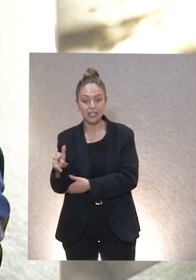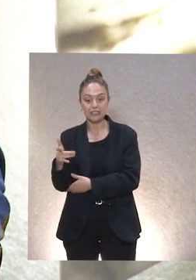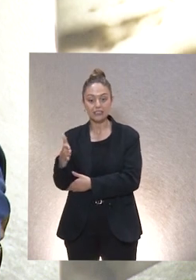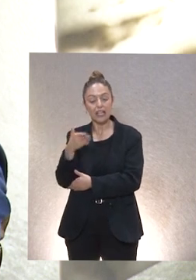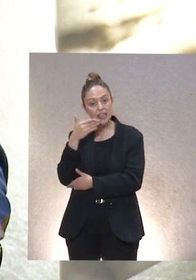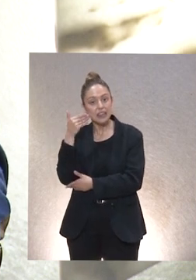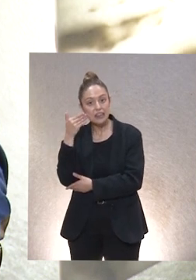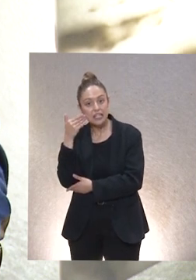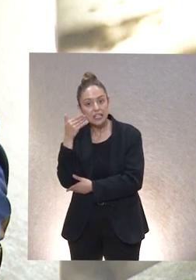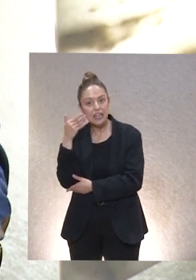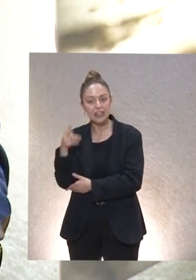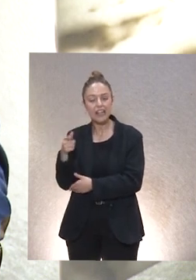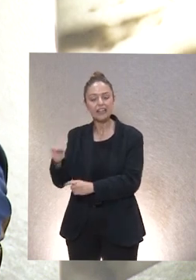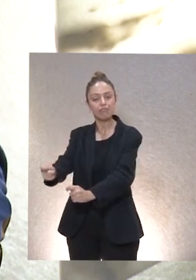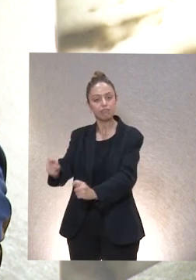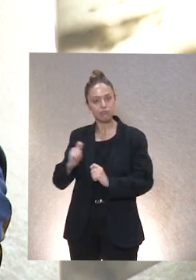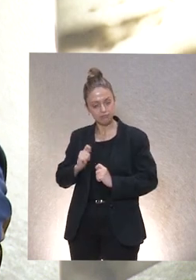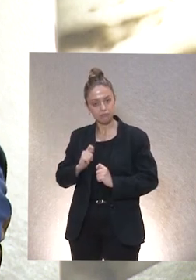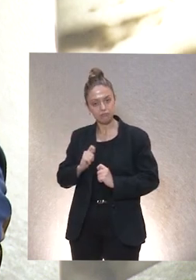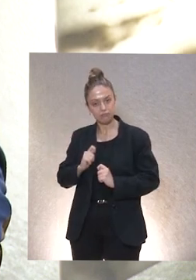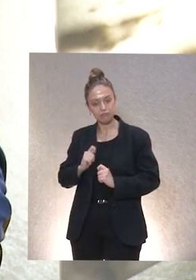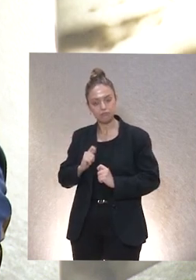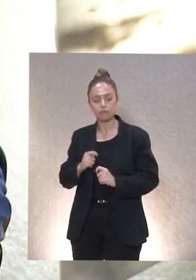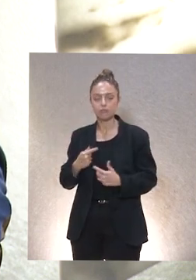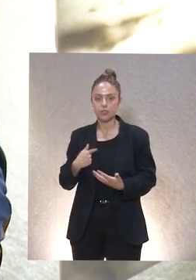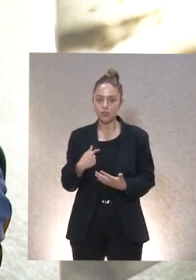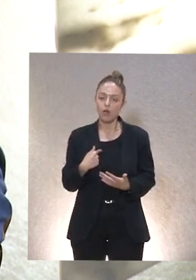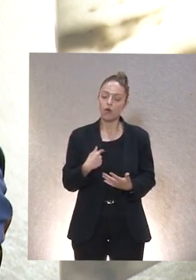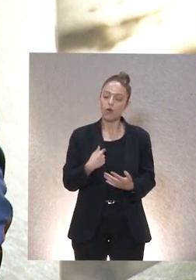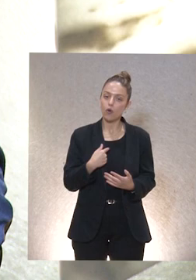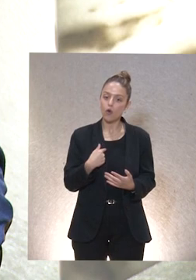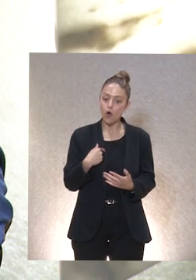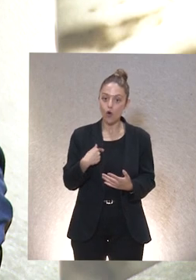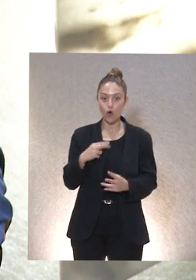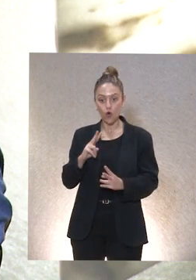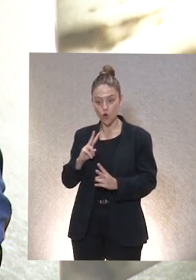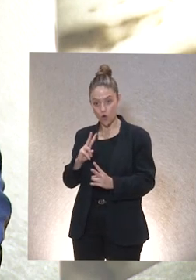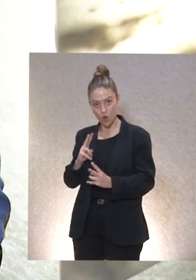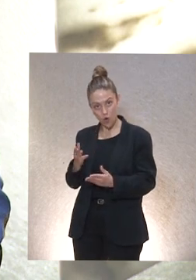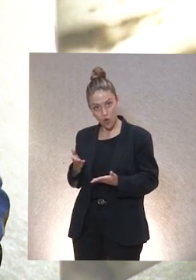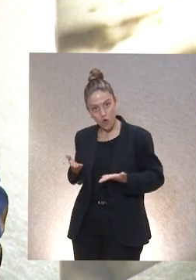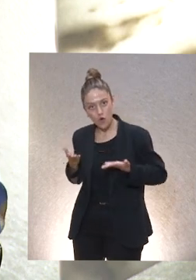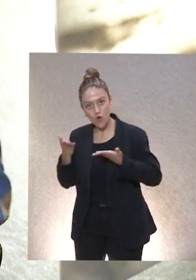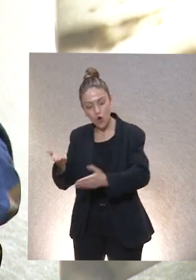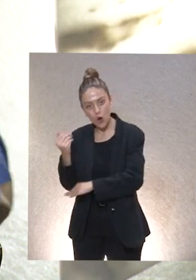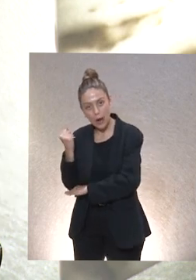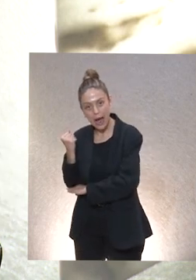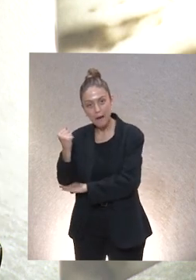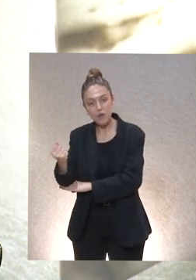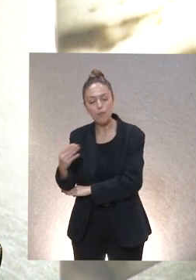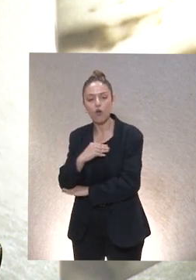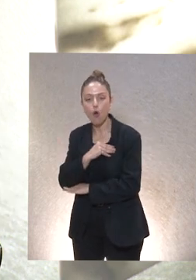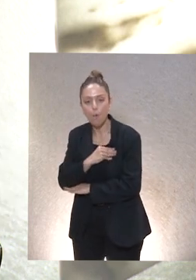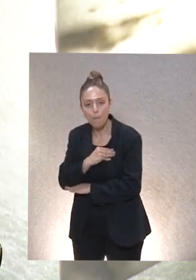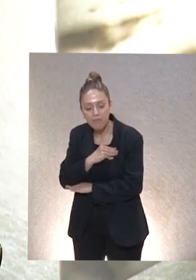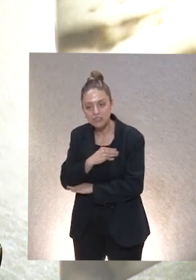con herida que me interpela en mi respuesta yo tengo que decir respondo a la herida pero no respondo compasivamente a la